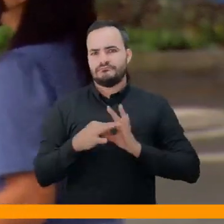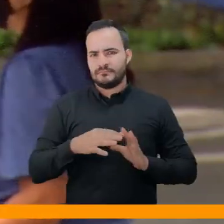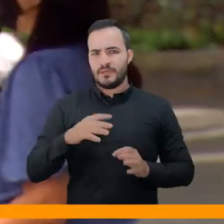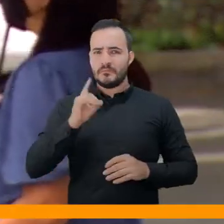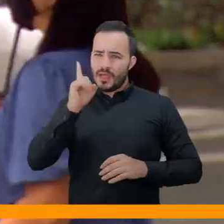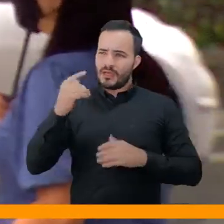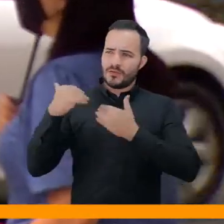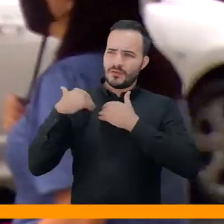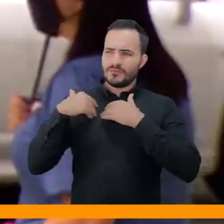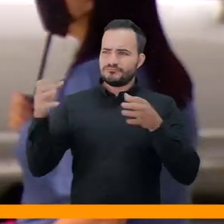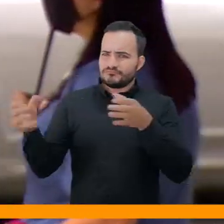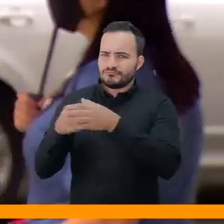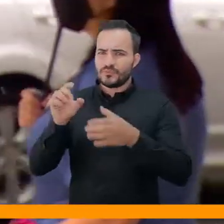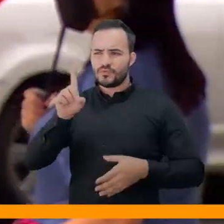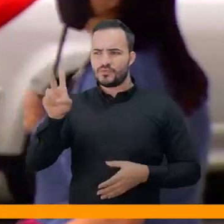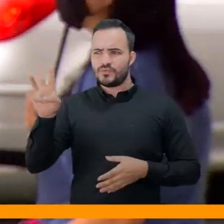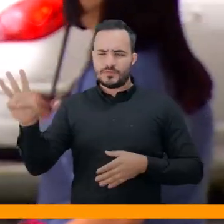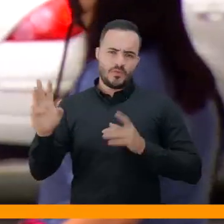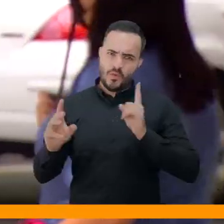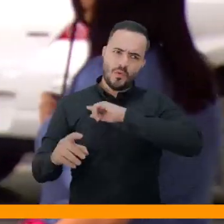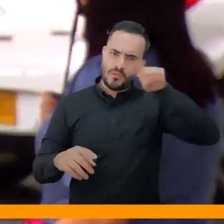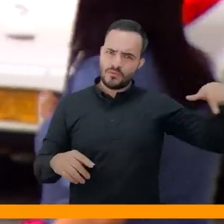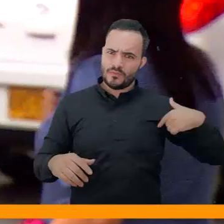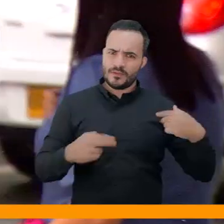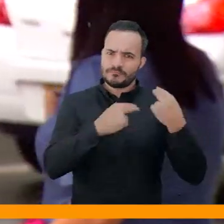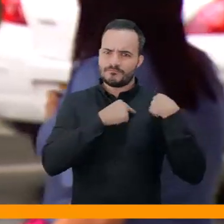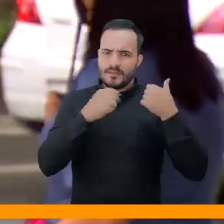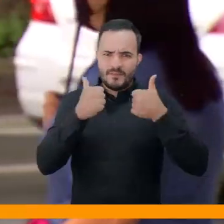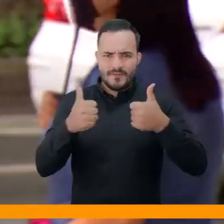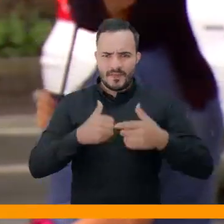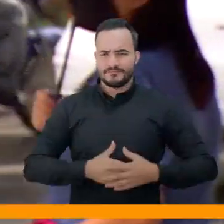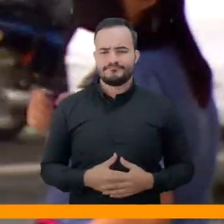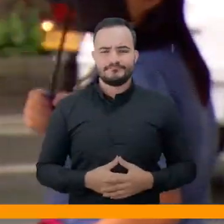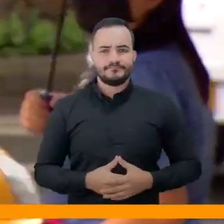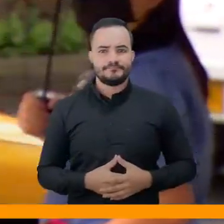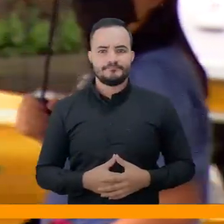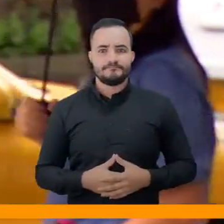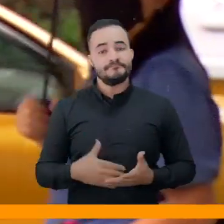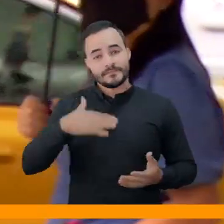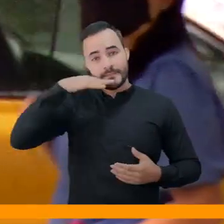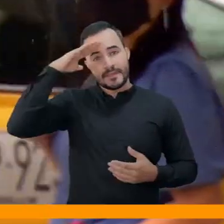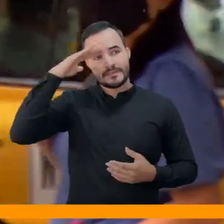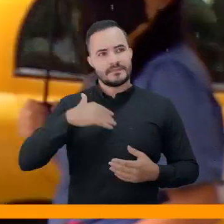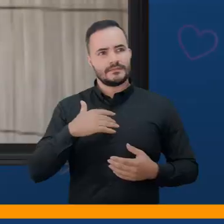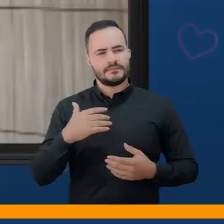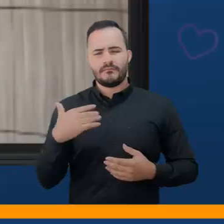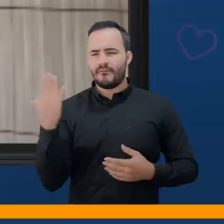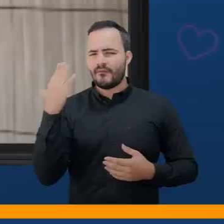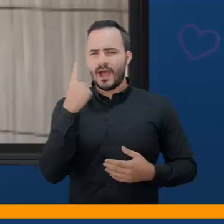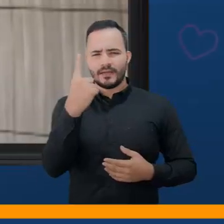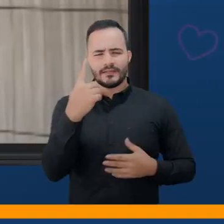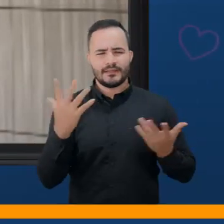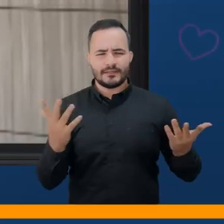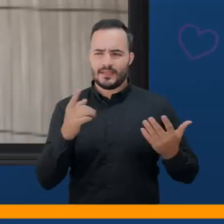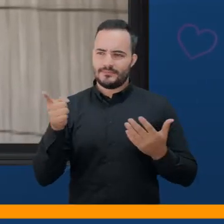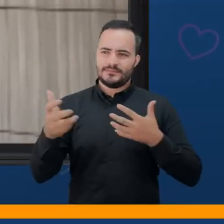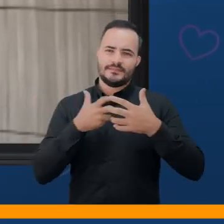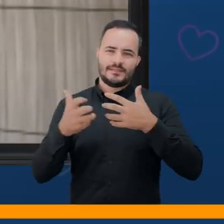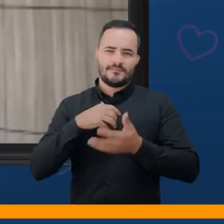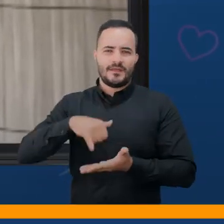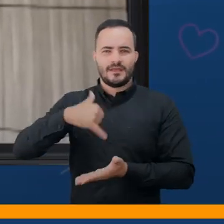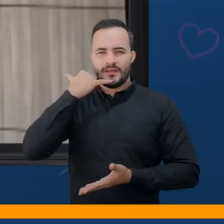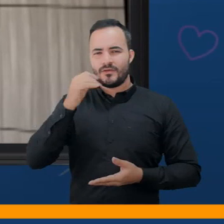algo que no puede ser solo función de las autoridades. Entre todos hay que meterle el hombro a esta situación. Medellín tiene algo